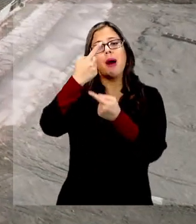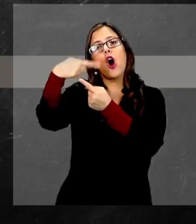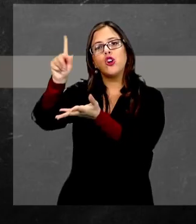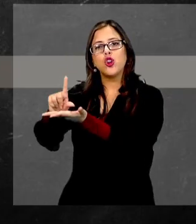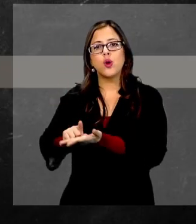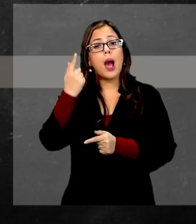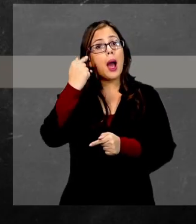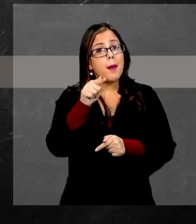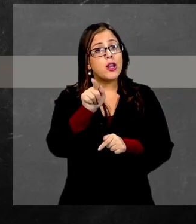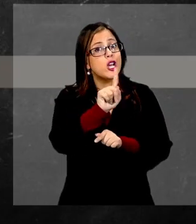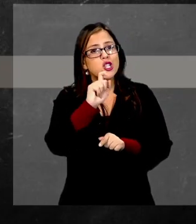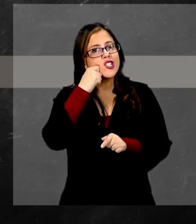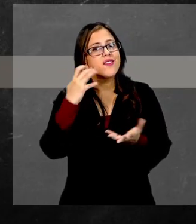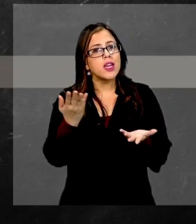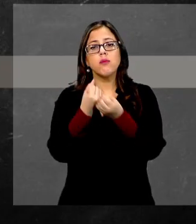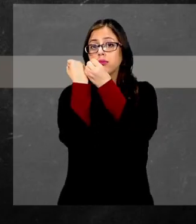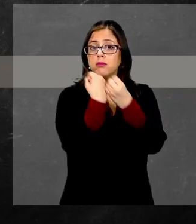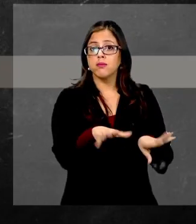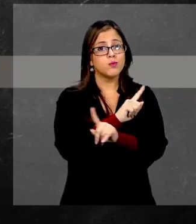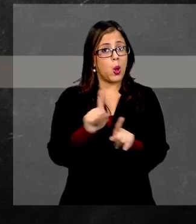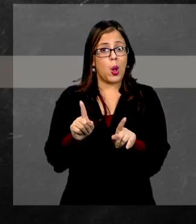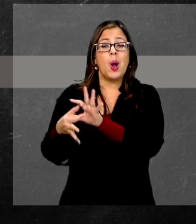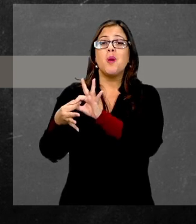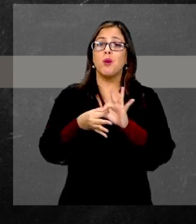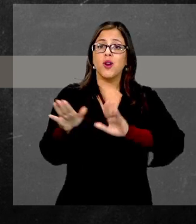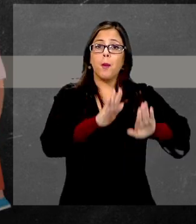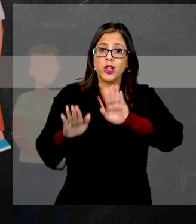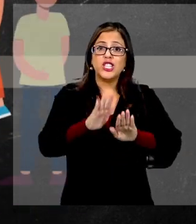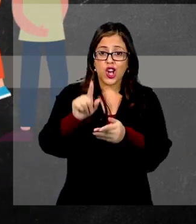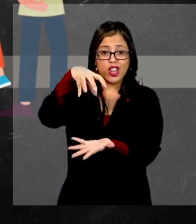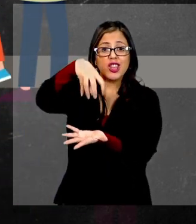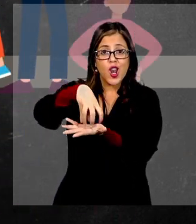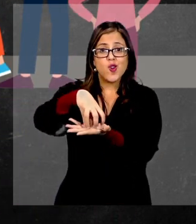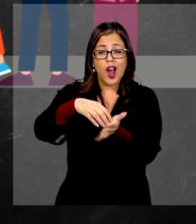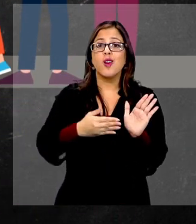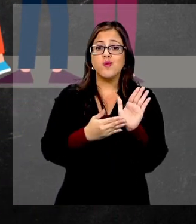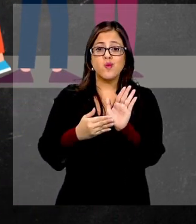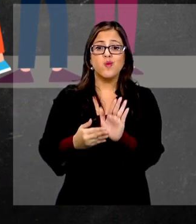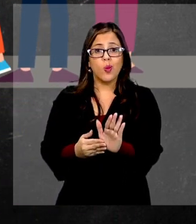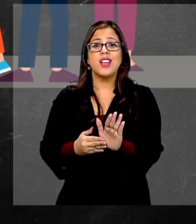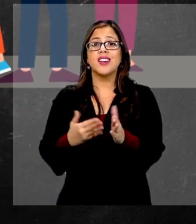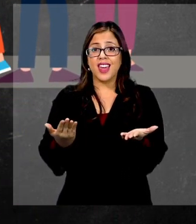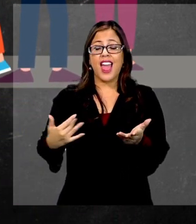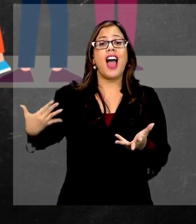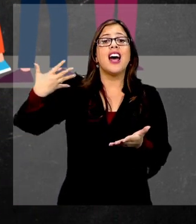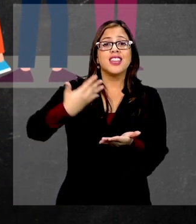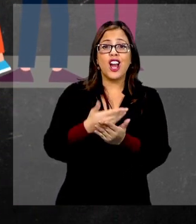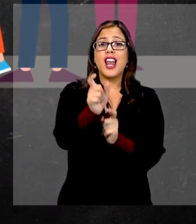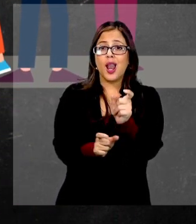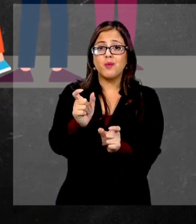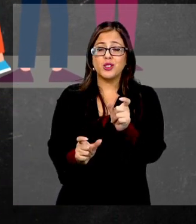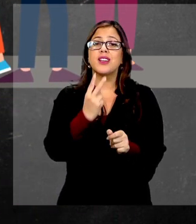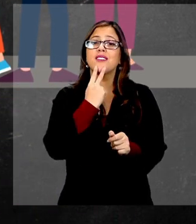lugares. Pero eso no quiere decir que esté abandonado. Gracias a la protección de Chuquicamata, que demuestra el arraigo que mantienen hasta el día de hoy